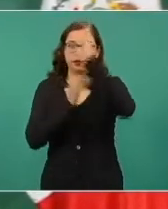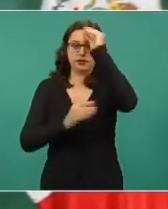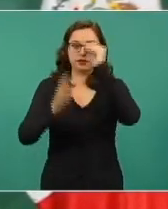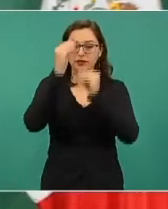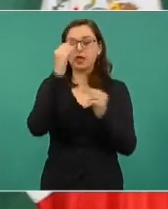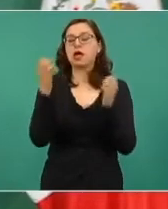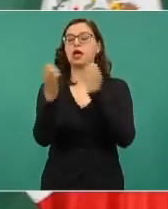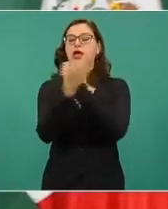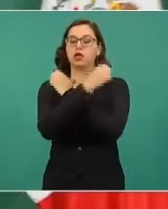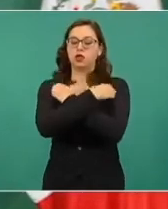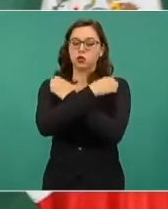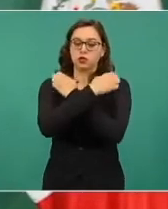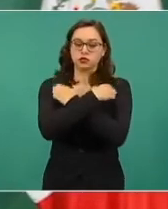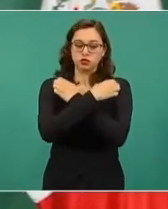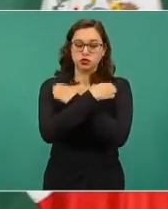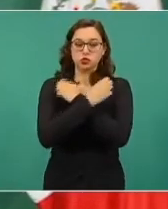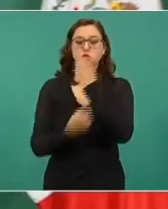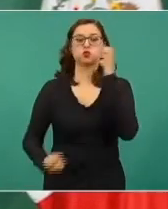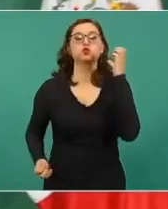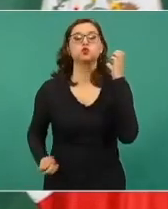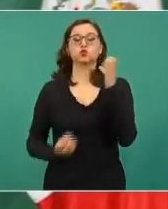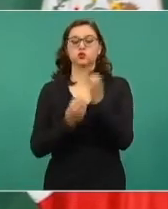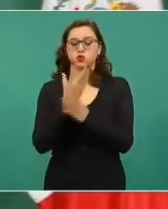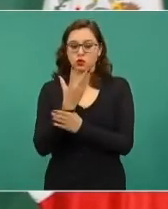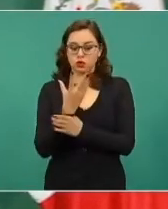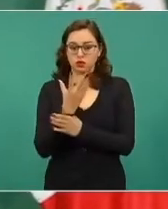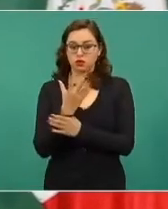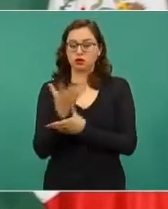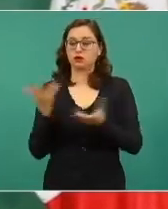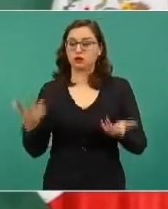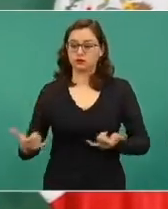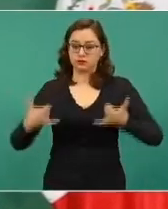concientizando sobre todo pensando en los jóvenes